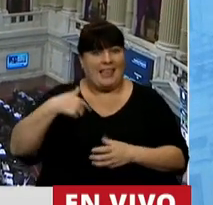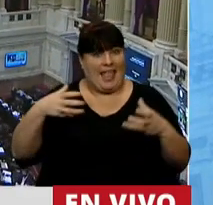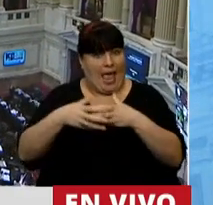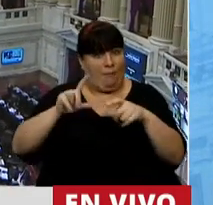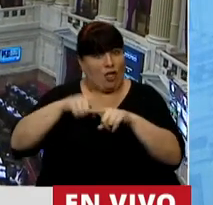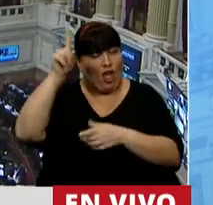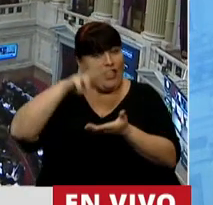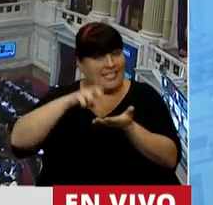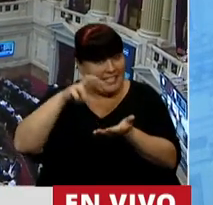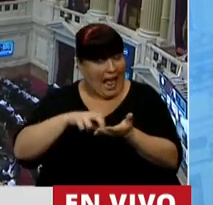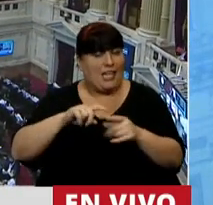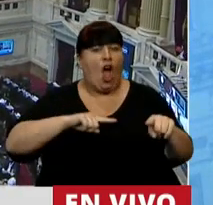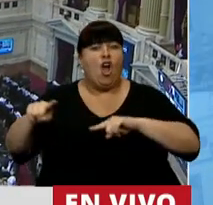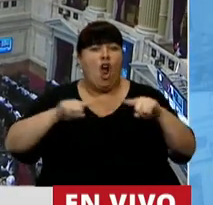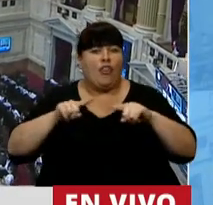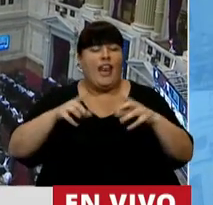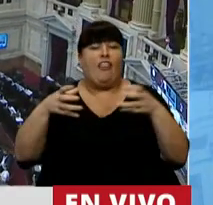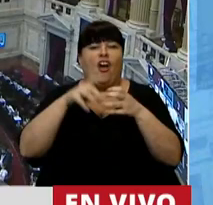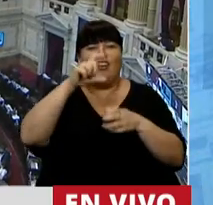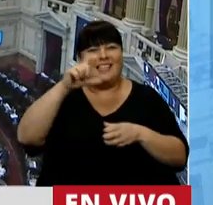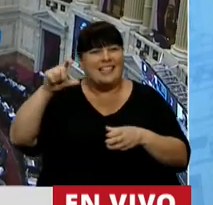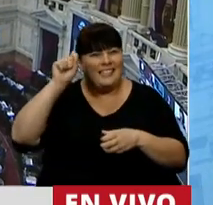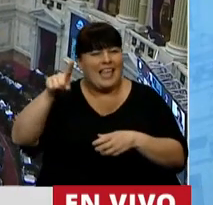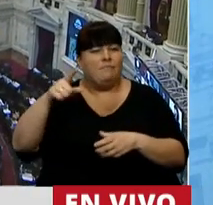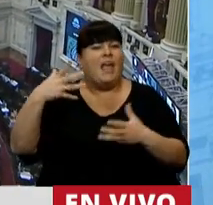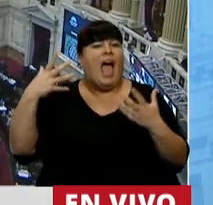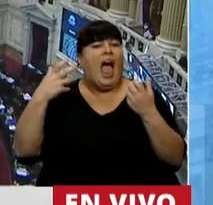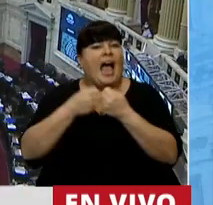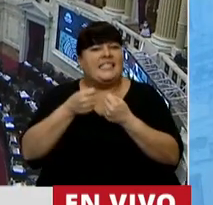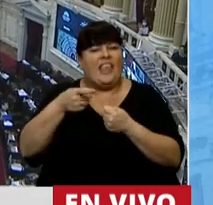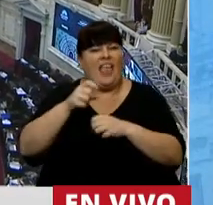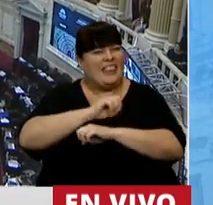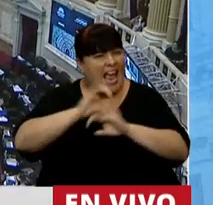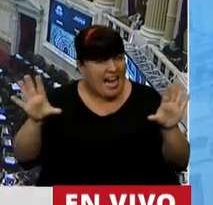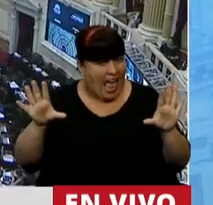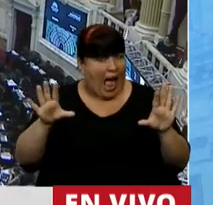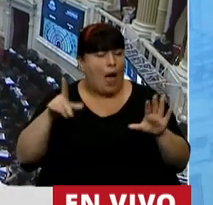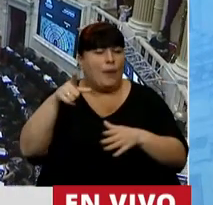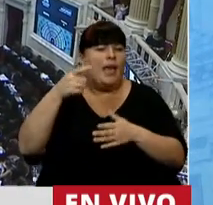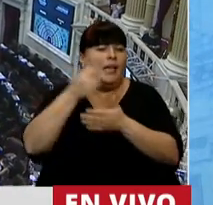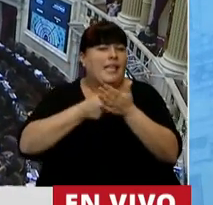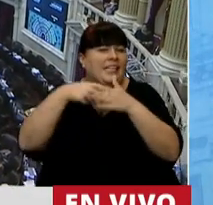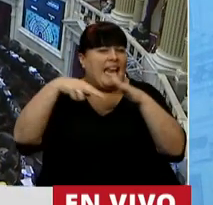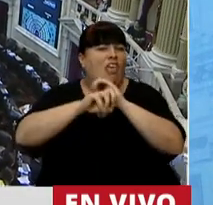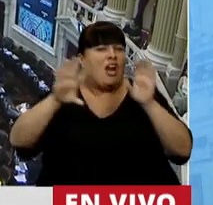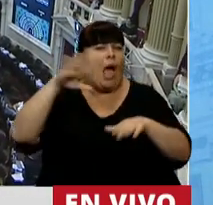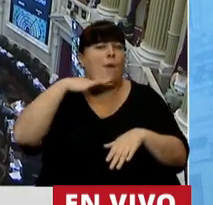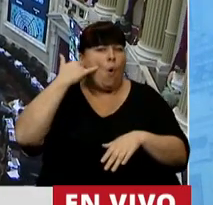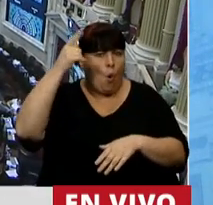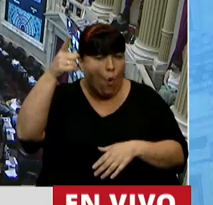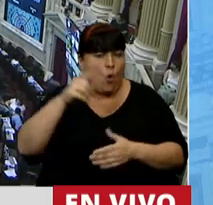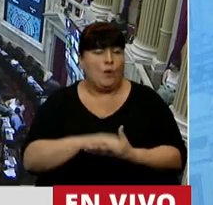partido en Salta y coordinador de la corriente clasista y combativa, tuvo un accidente gravísimo y está peleando por su vida en Jujuy,